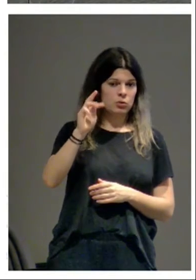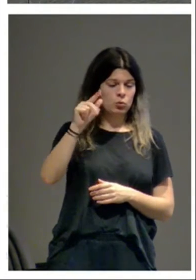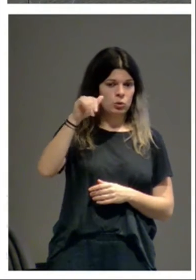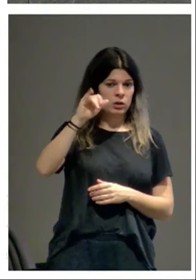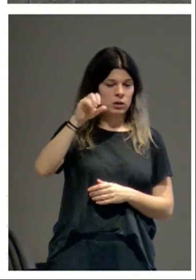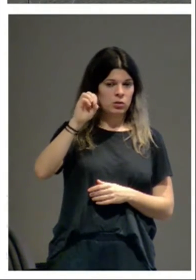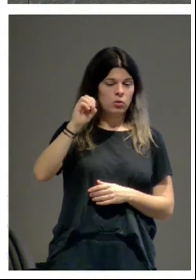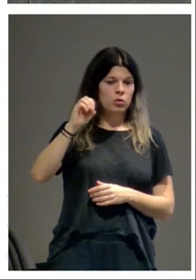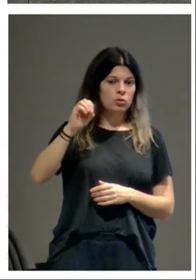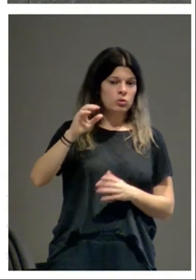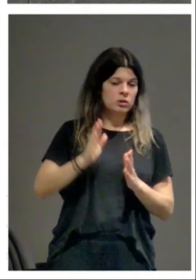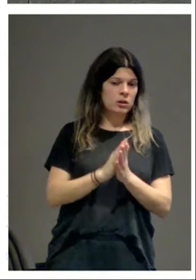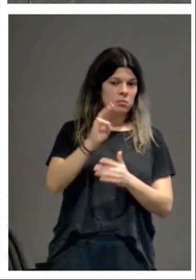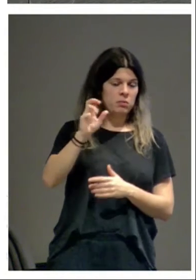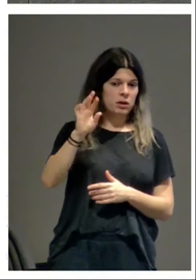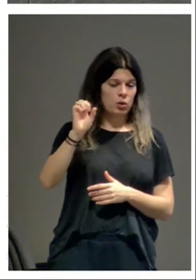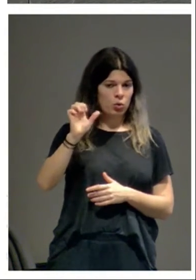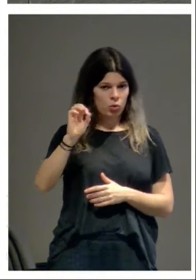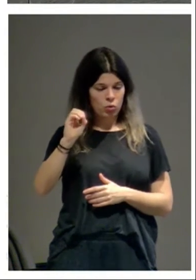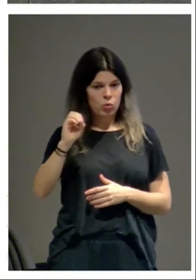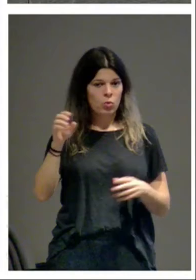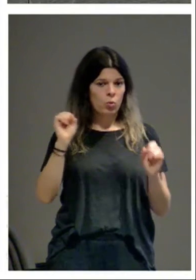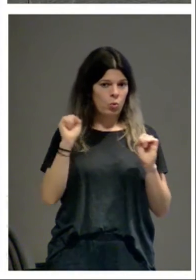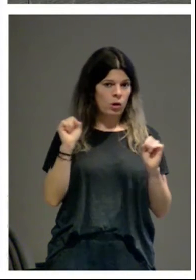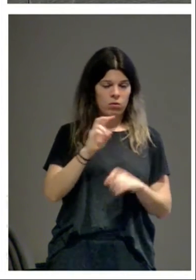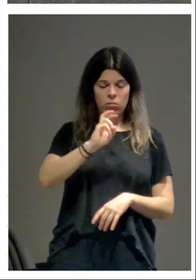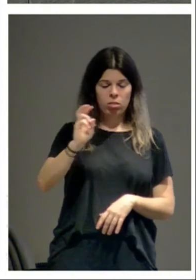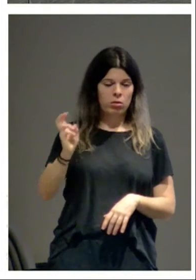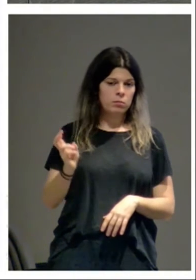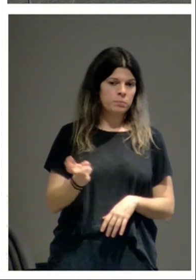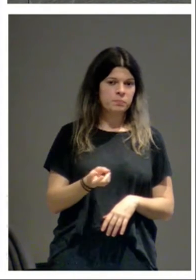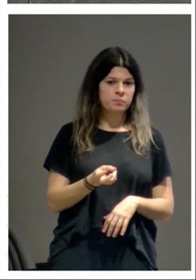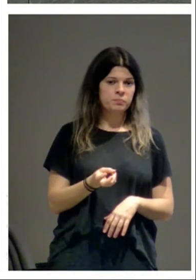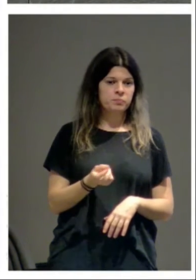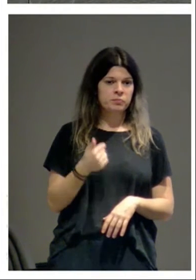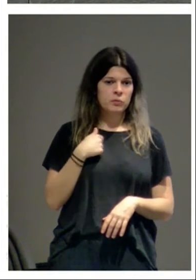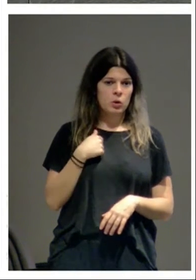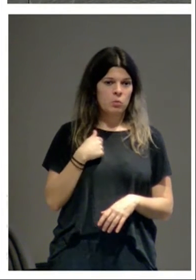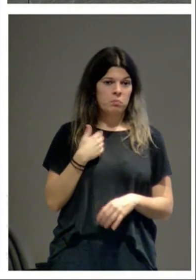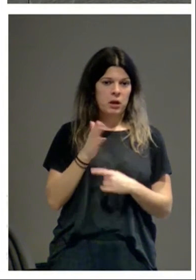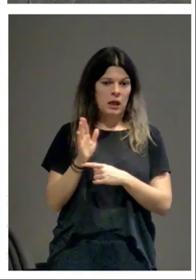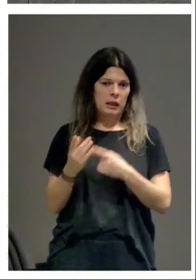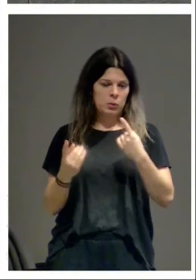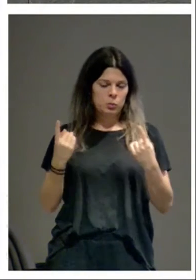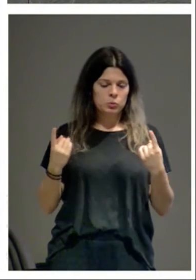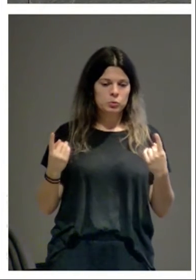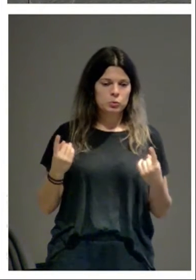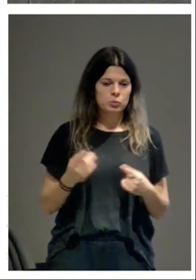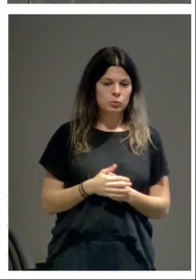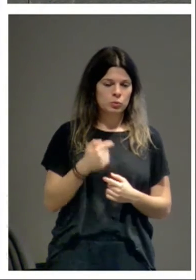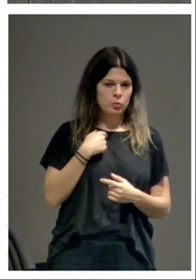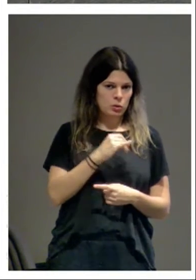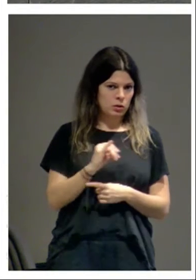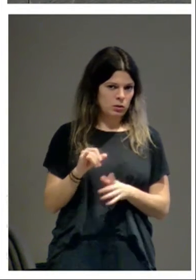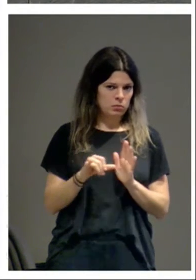San Pedro de la Rúa, Ujue y otros, muchos otros y otros aquí unos cuantos conforme los que tenía